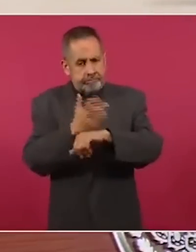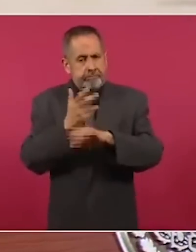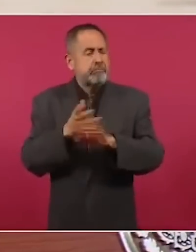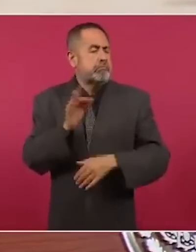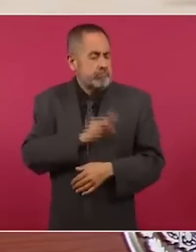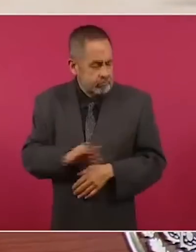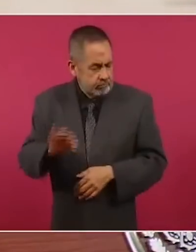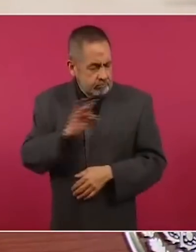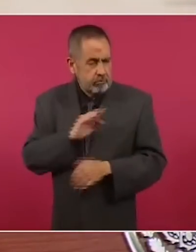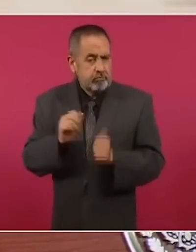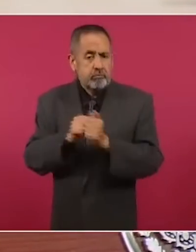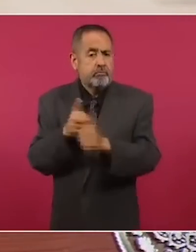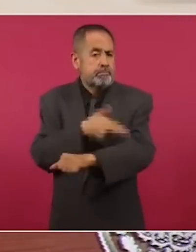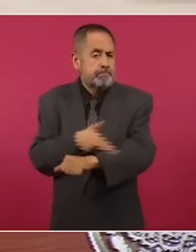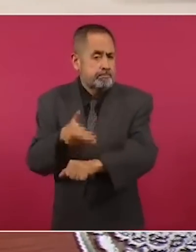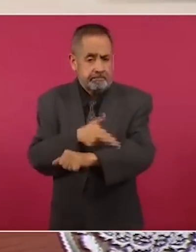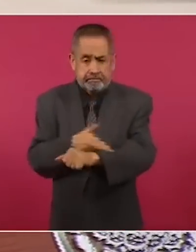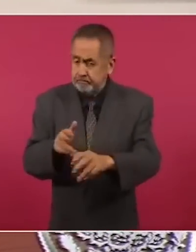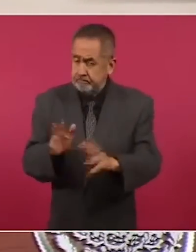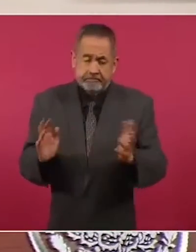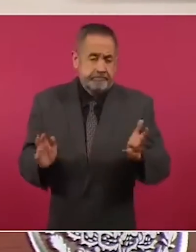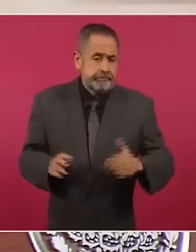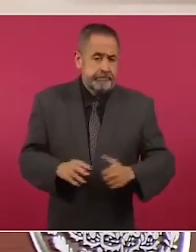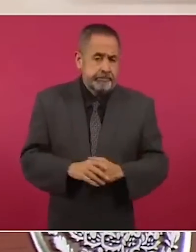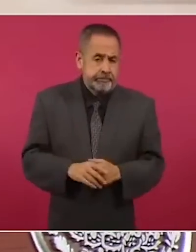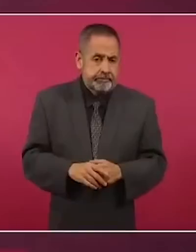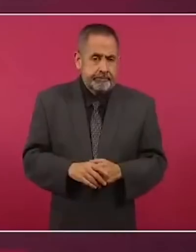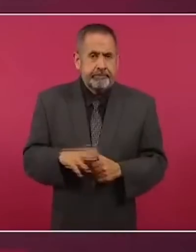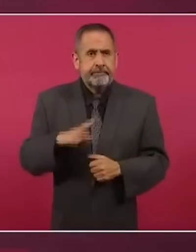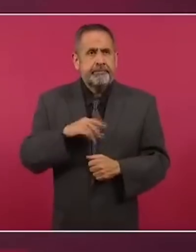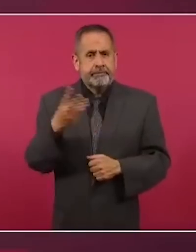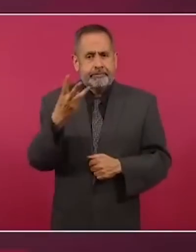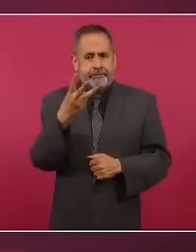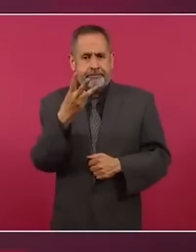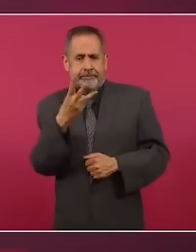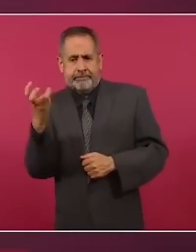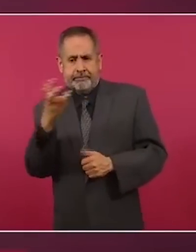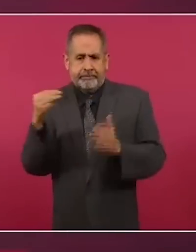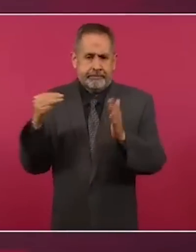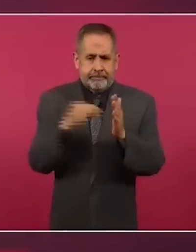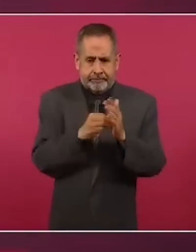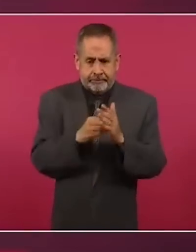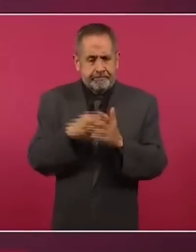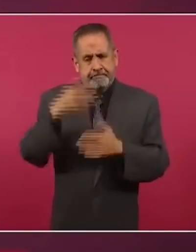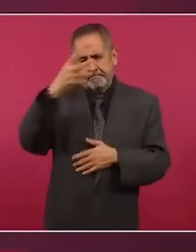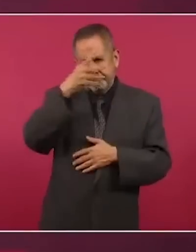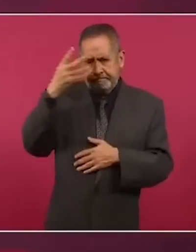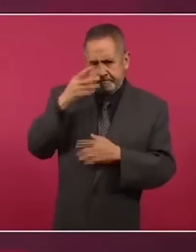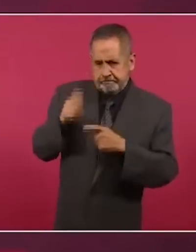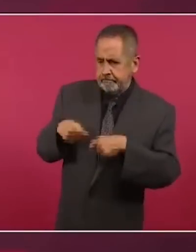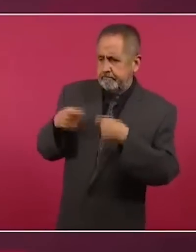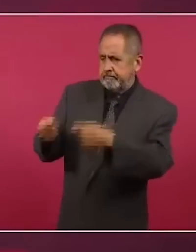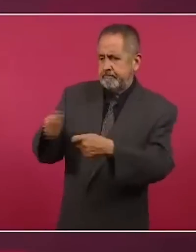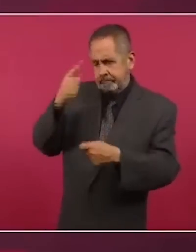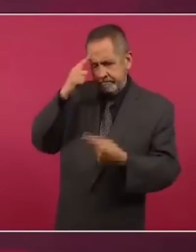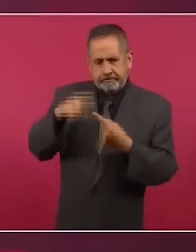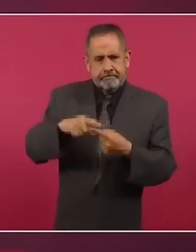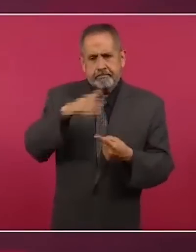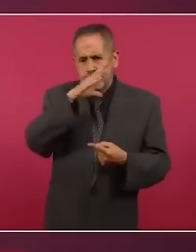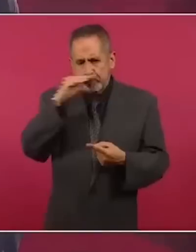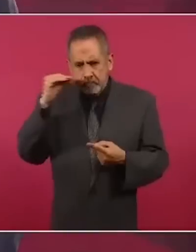300 mil visas para Cuba,